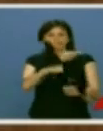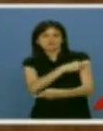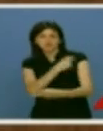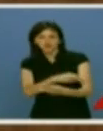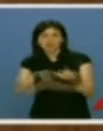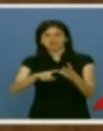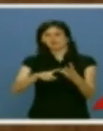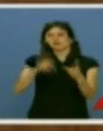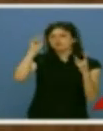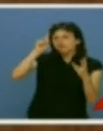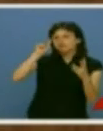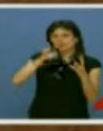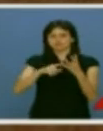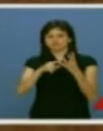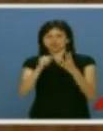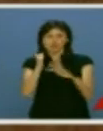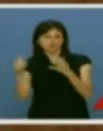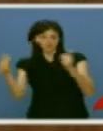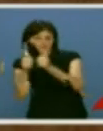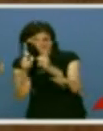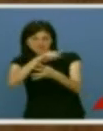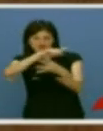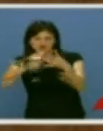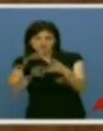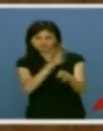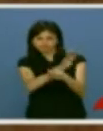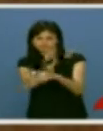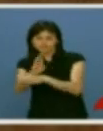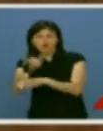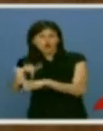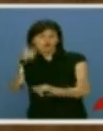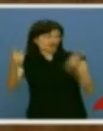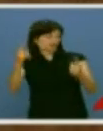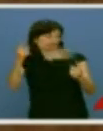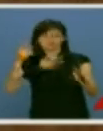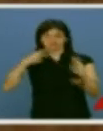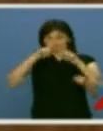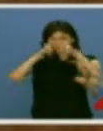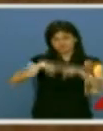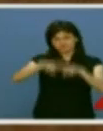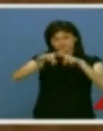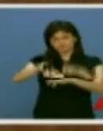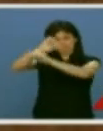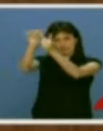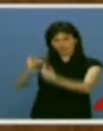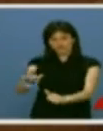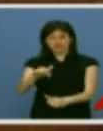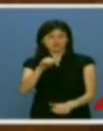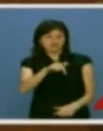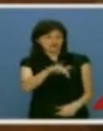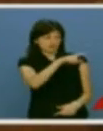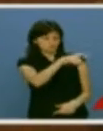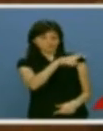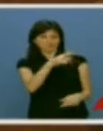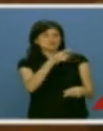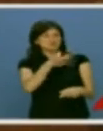de educación pública, de atención a la dependencia. Hoy algunos quieren revisar ese modelo y aquí en España, señor Herrera, están en su partido